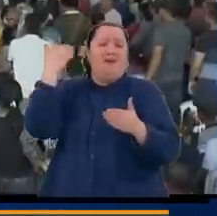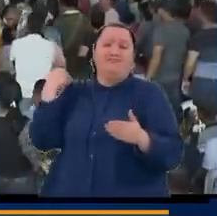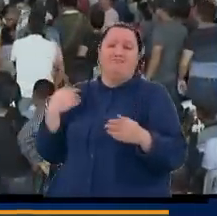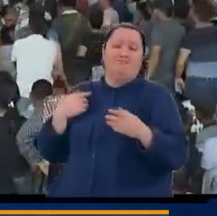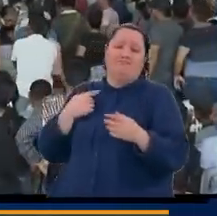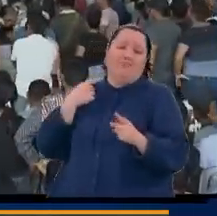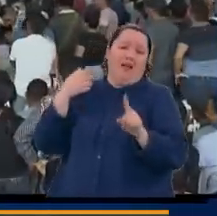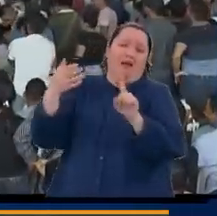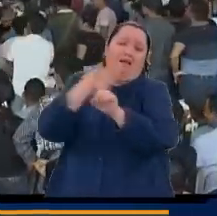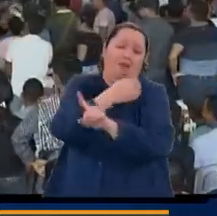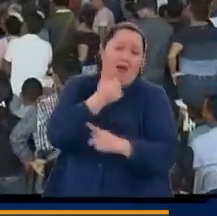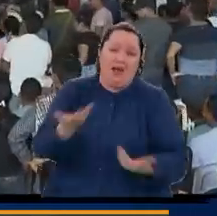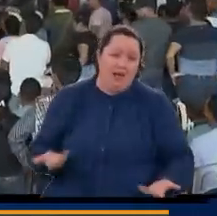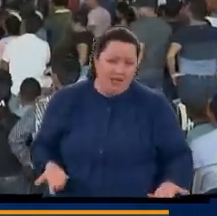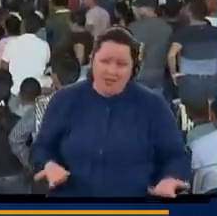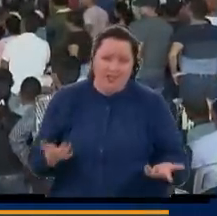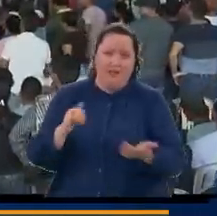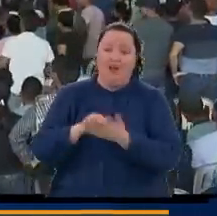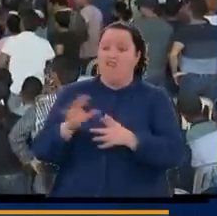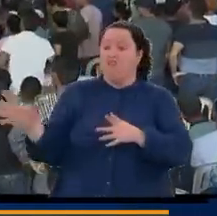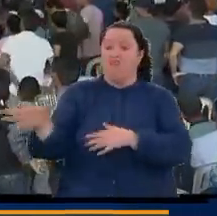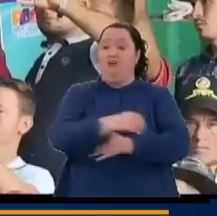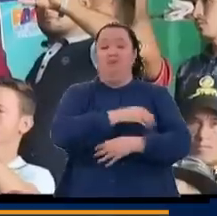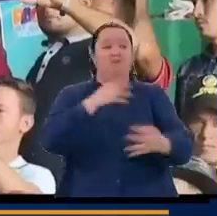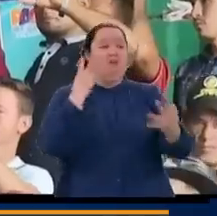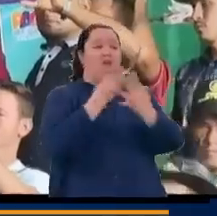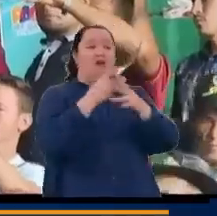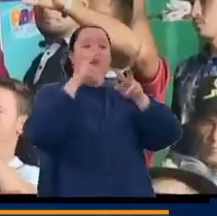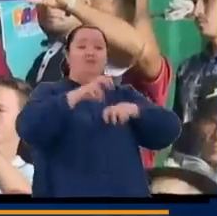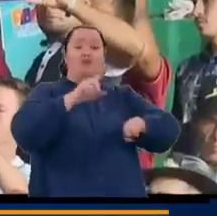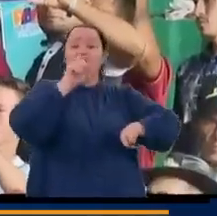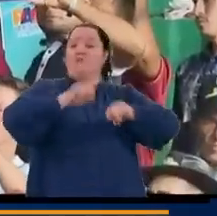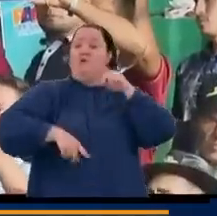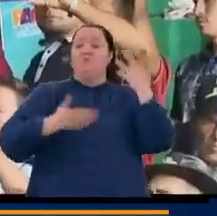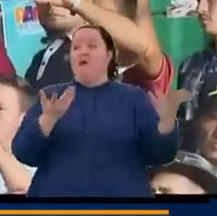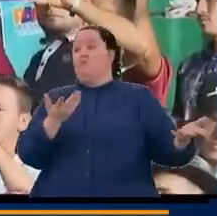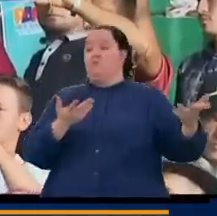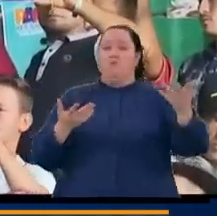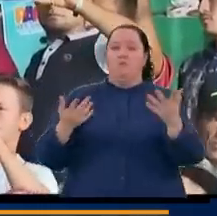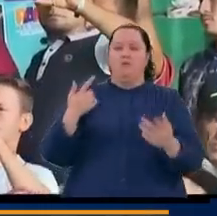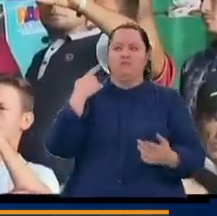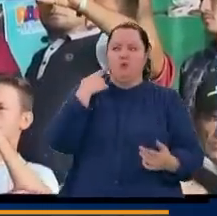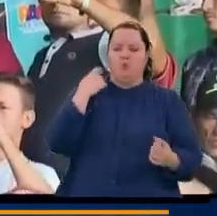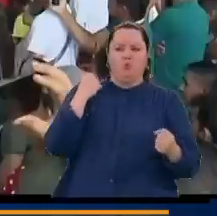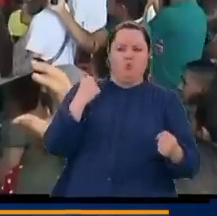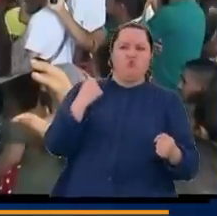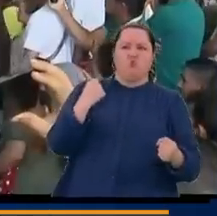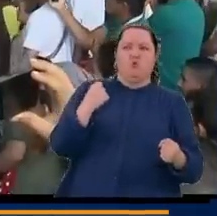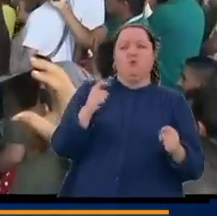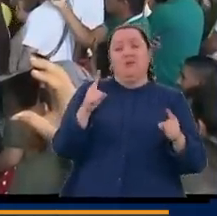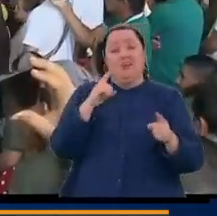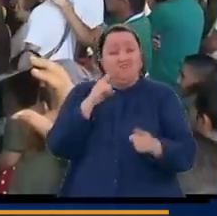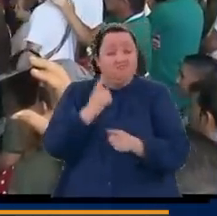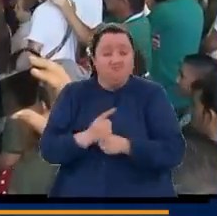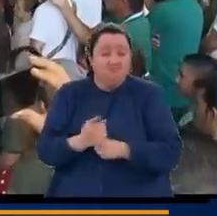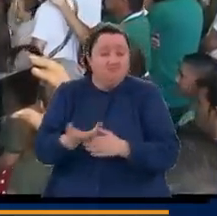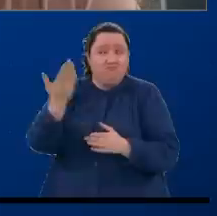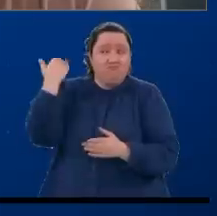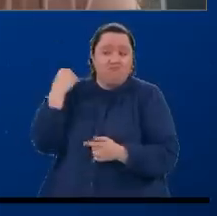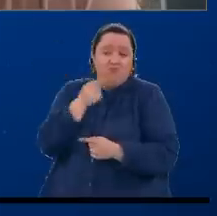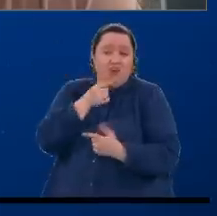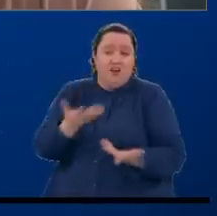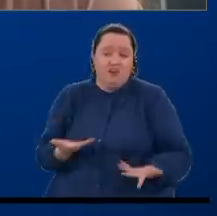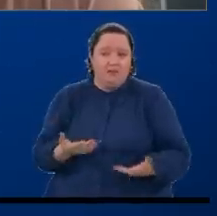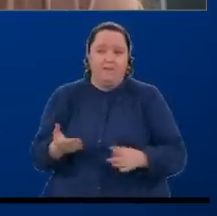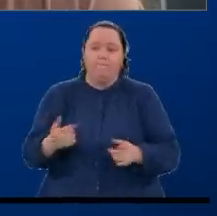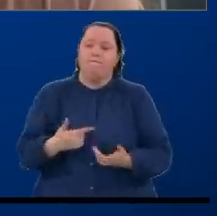Esta idea de que no, es que se tienen que ir todos para la cárcel y que no se puede cultivar un gramo más de coca, suena duro, pero no ha funcionado en el pasado. Ministro,